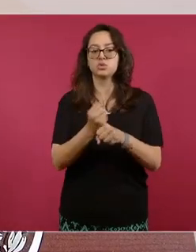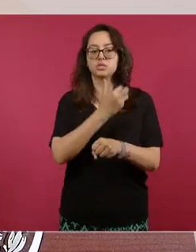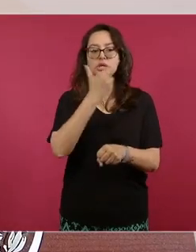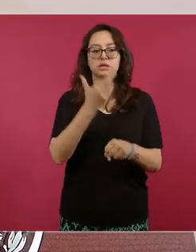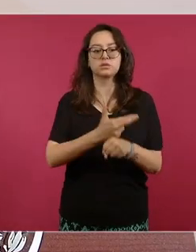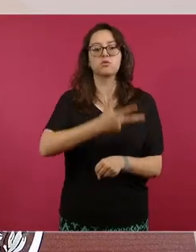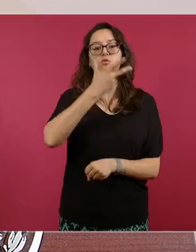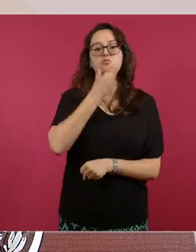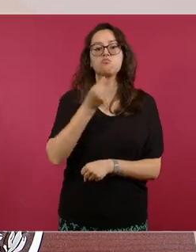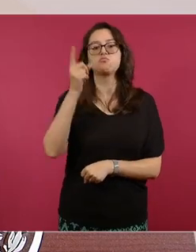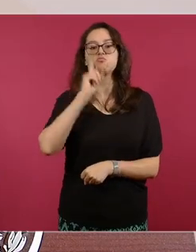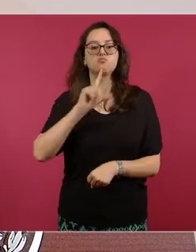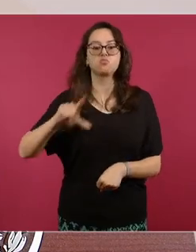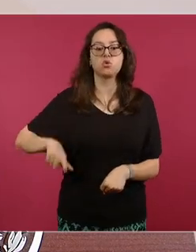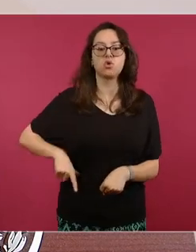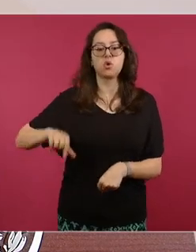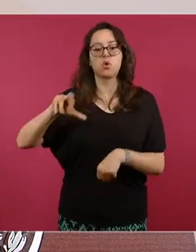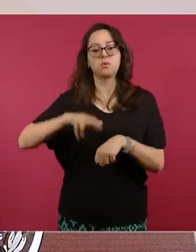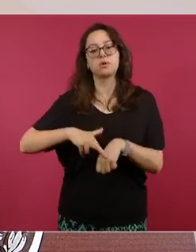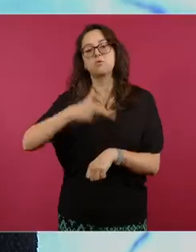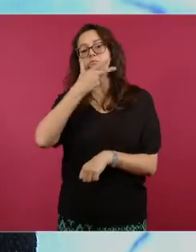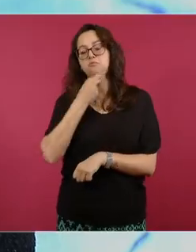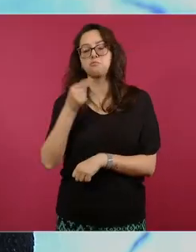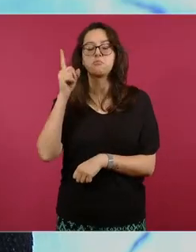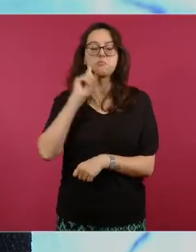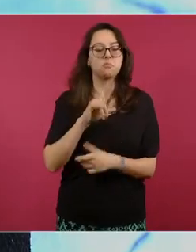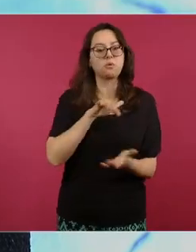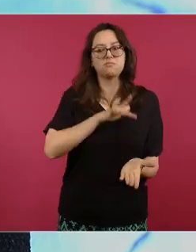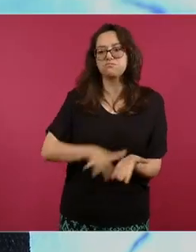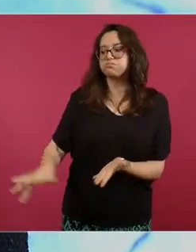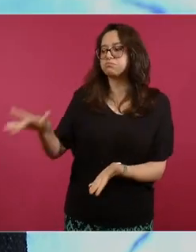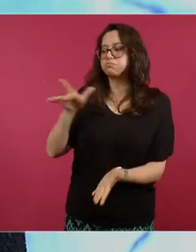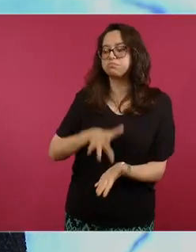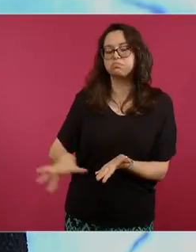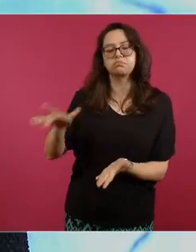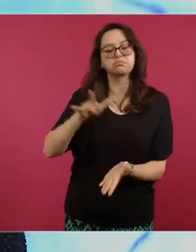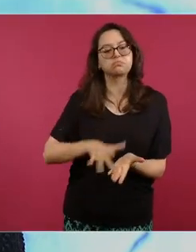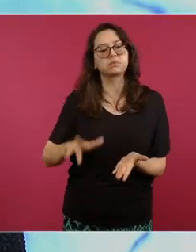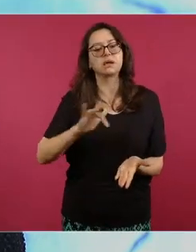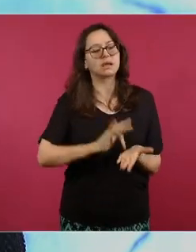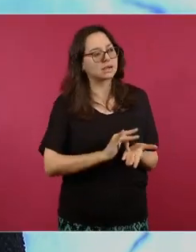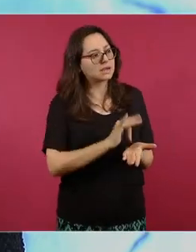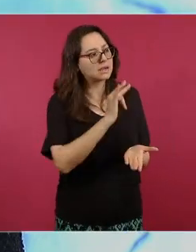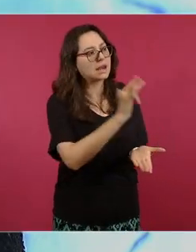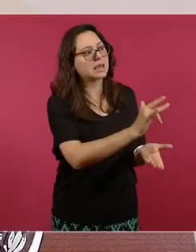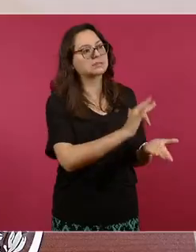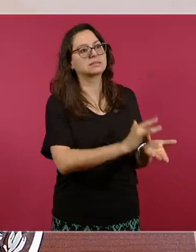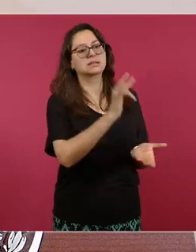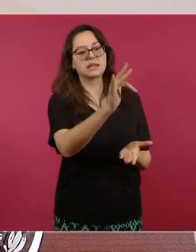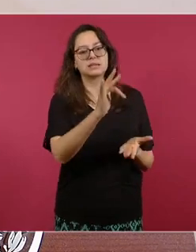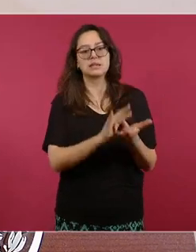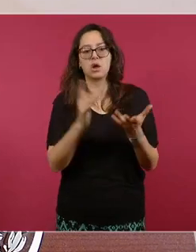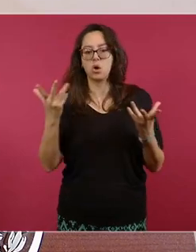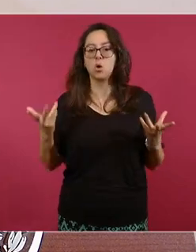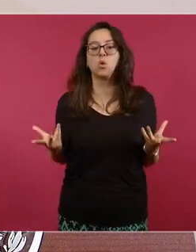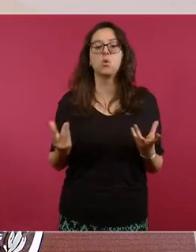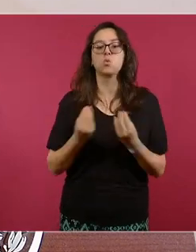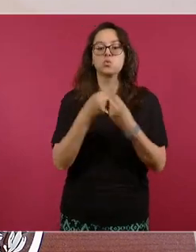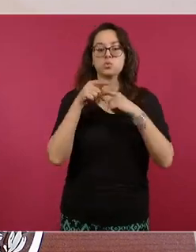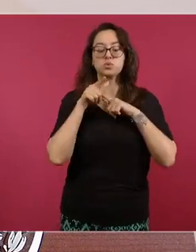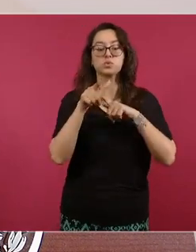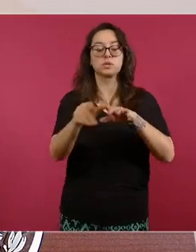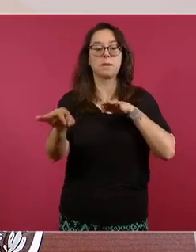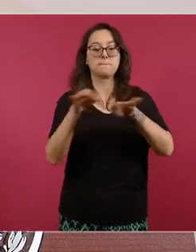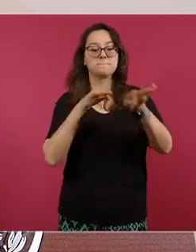secretarios, gobernadoras, gobernadores. Muchas gracias por todo su apoyo. Vamos a seguir trabajando de la mano por el renacer